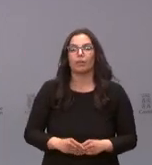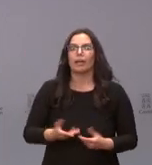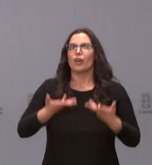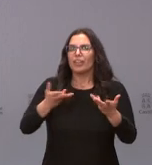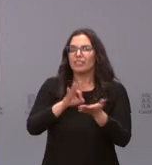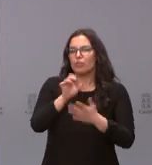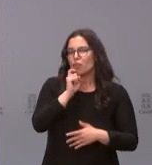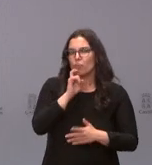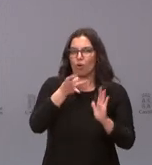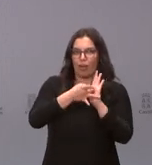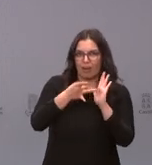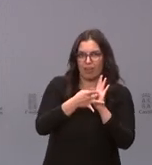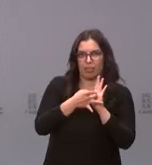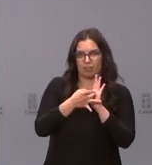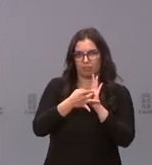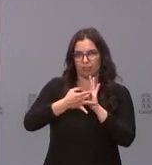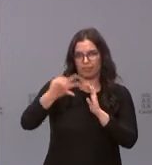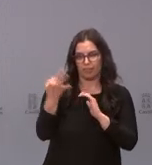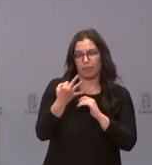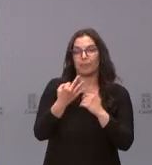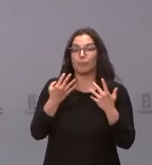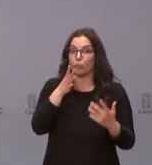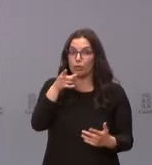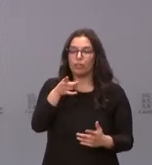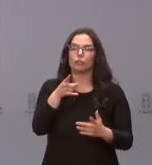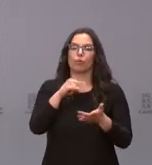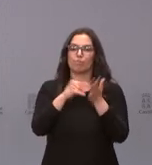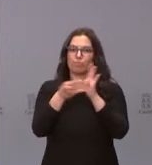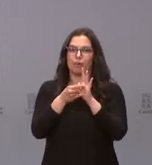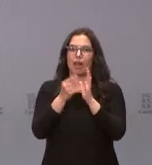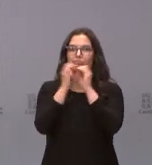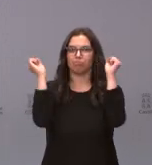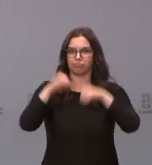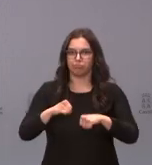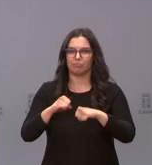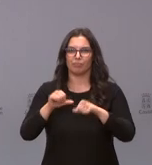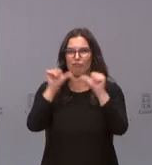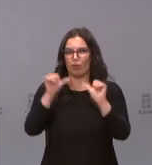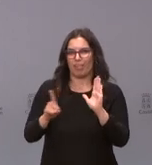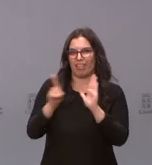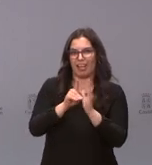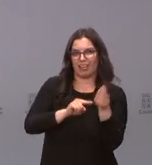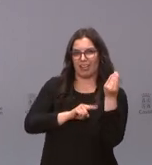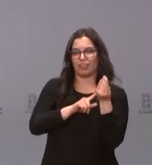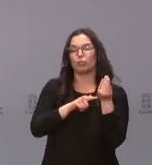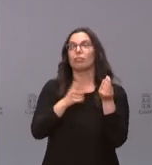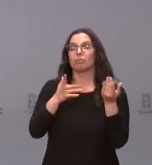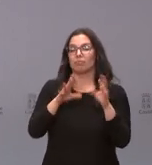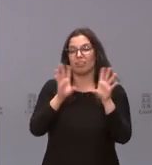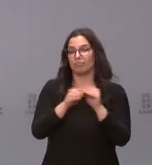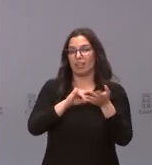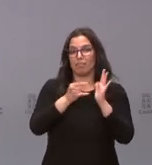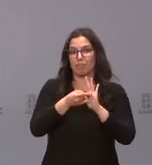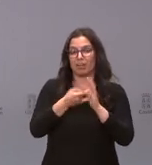interoperabilidad necesaria. Para eso es para lo que se aprueba este plan por decreto. En definitiva, el plan sectorial hoy